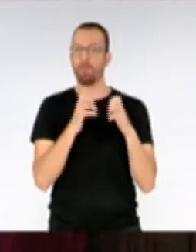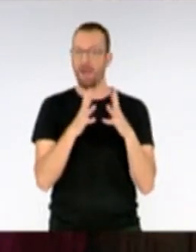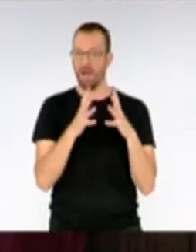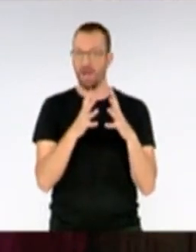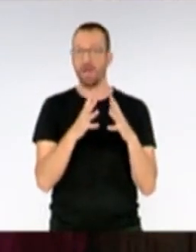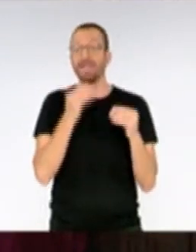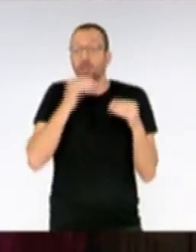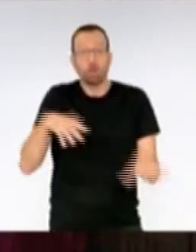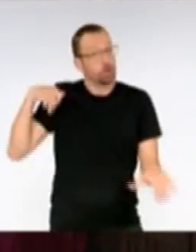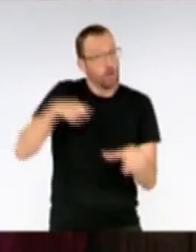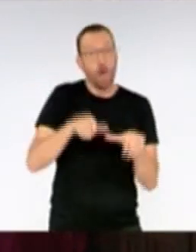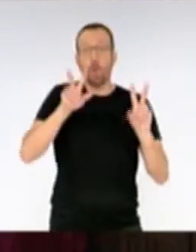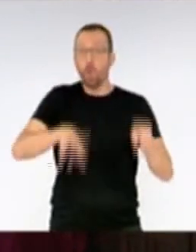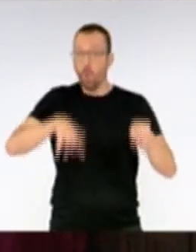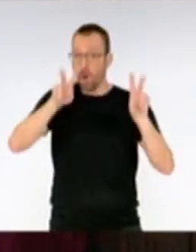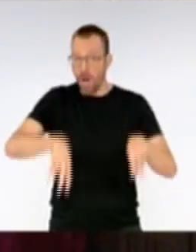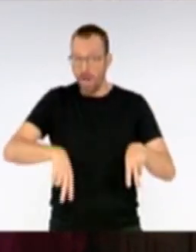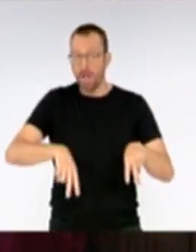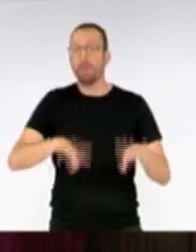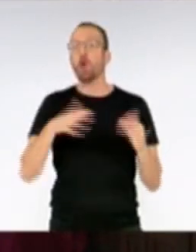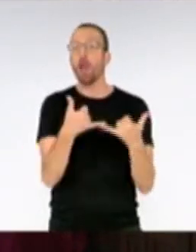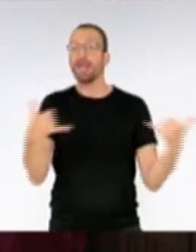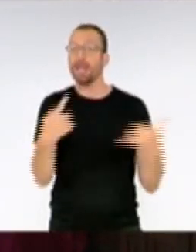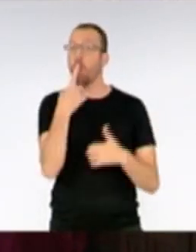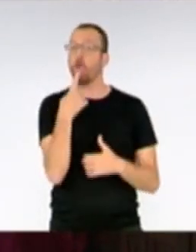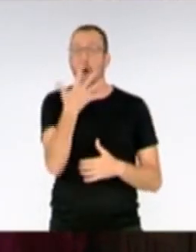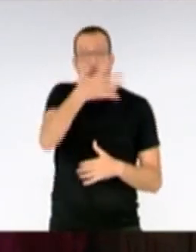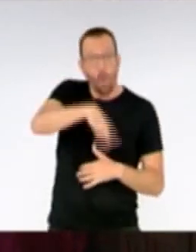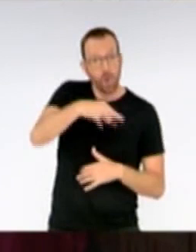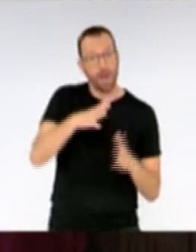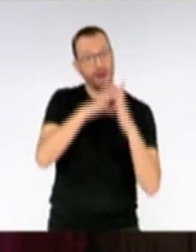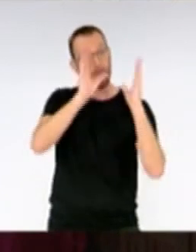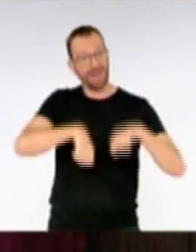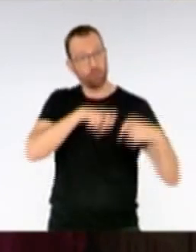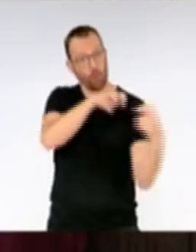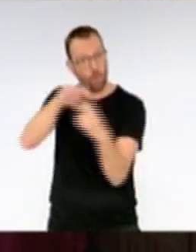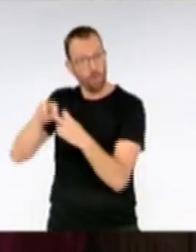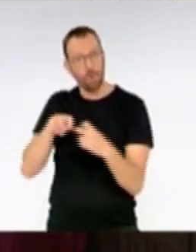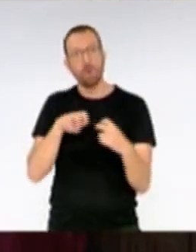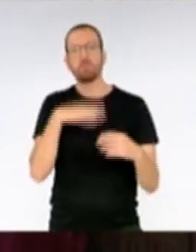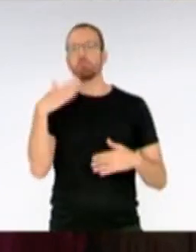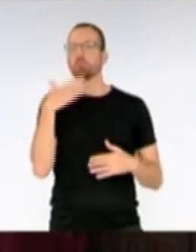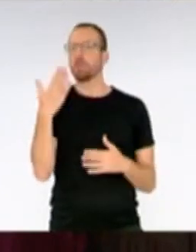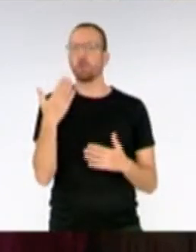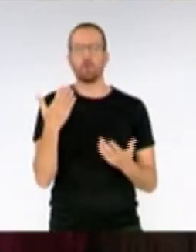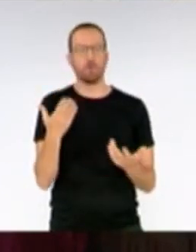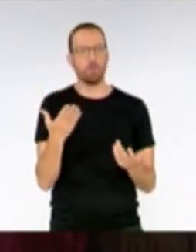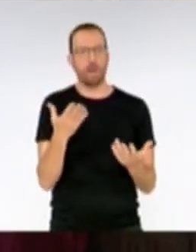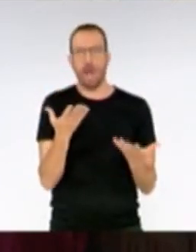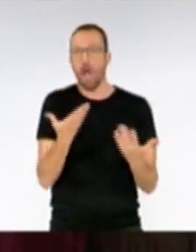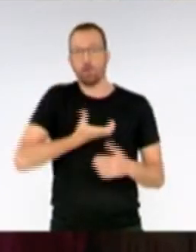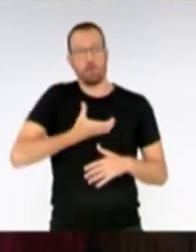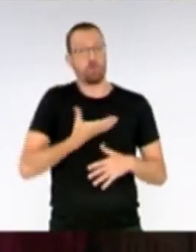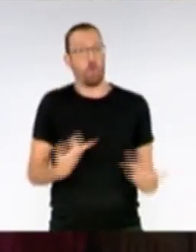historia de la democracia no se ha dado, pero la única línea roja que debe haber a la hora de sentarnos con cualquier organización para intentar confeccionar